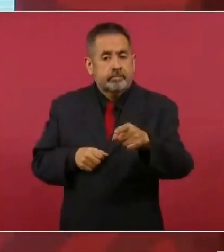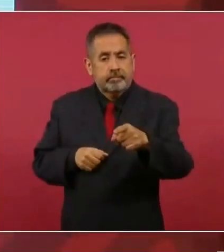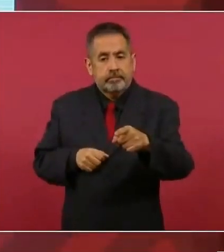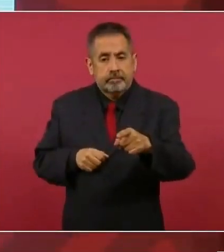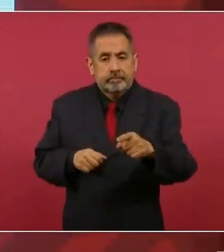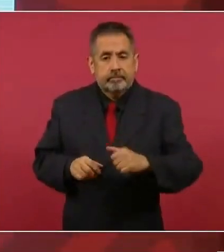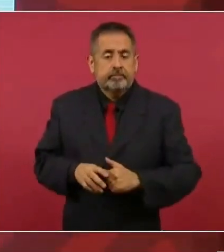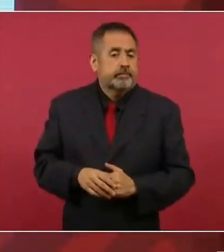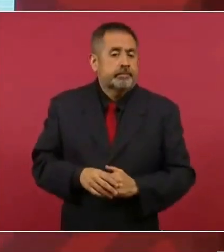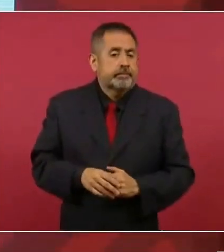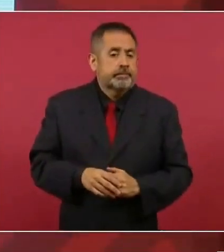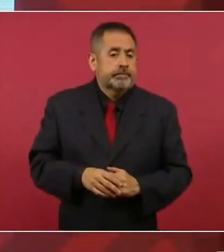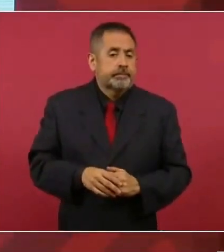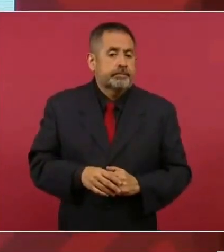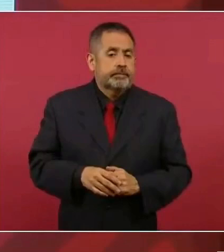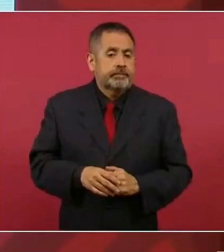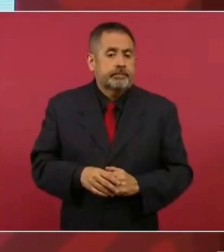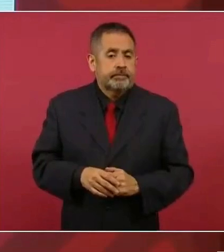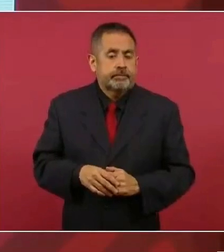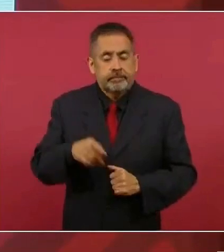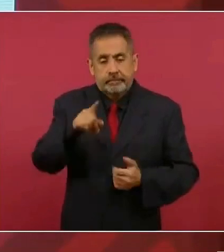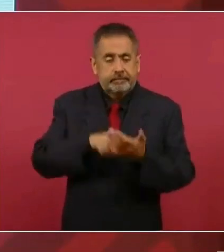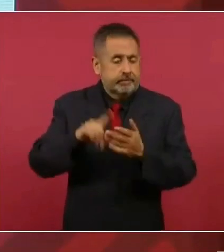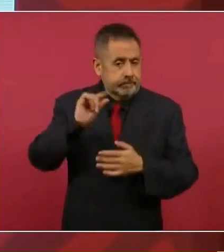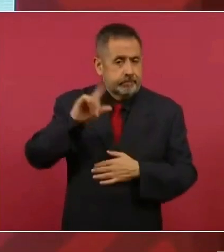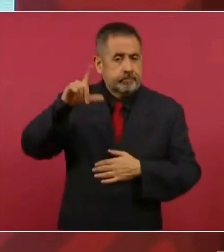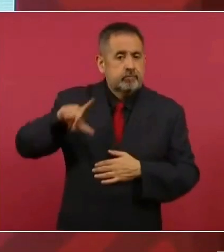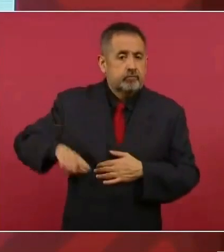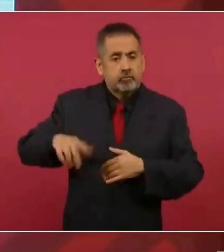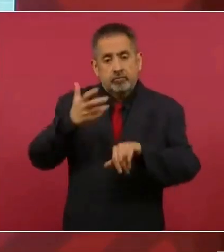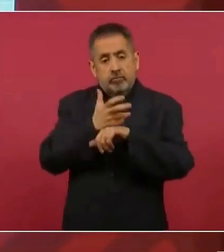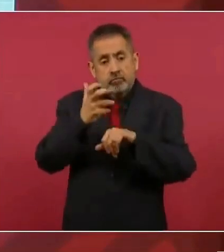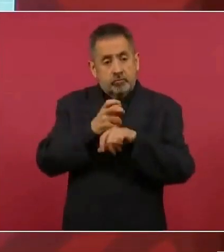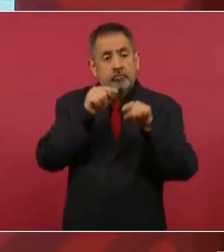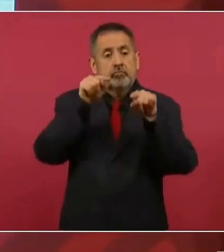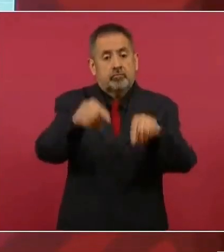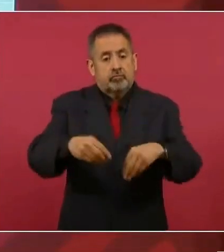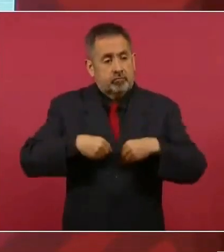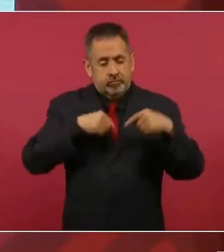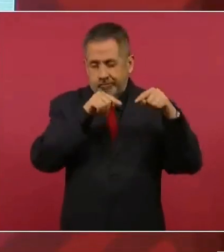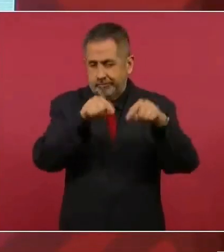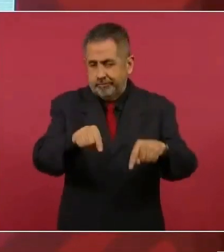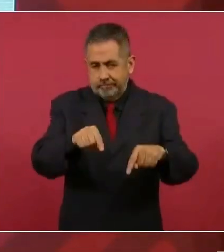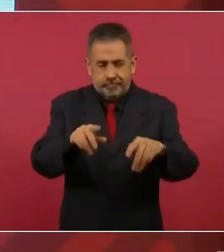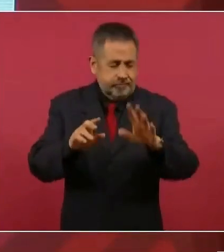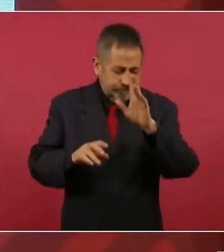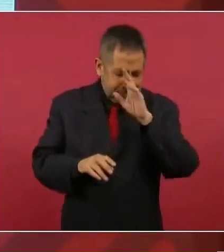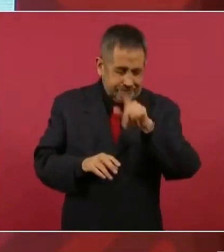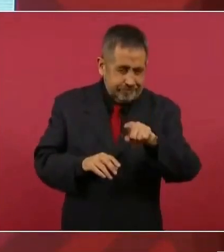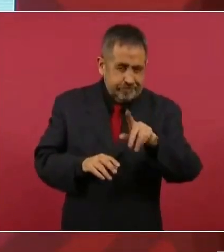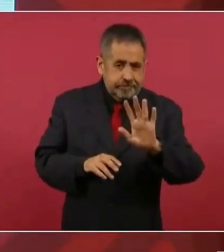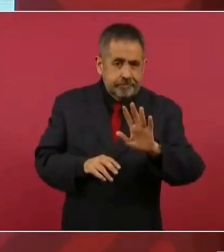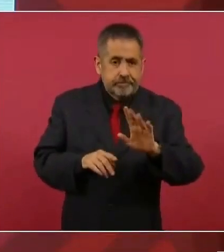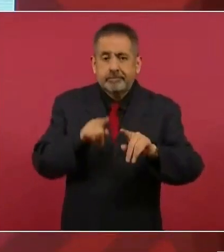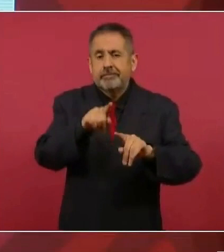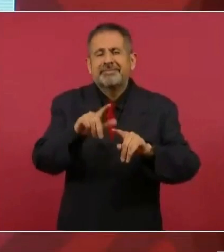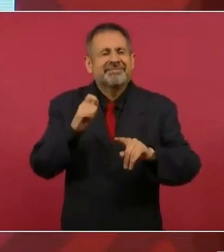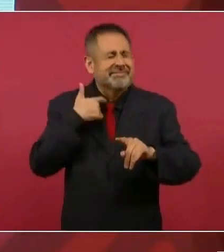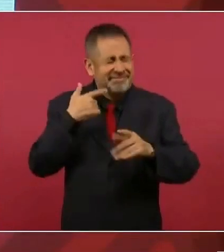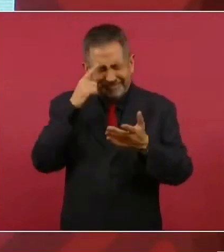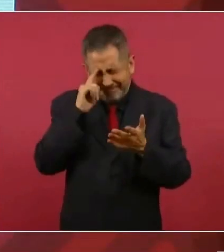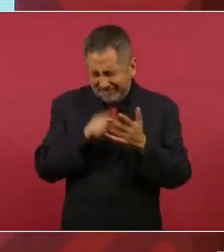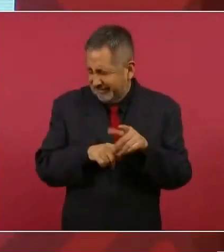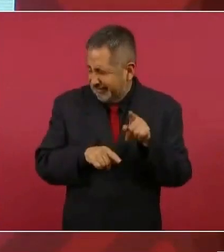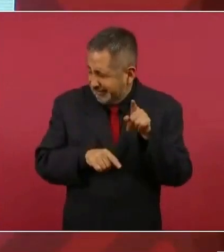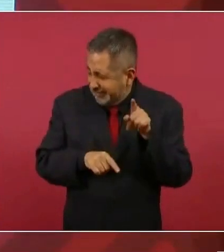funcionario del gobierno de Estados Unidos, que había desempeñado el cargo, creo